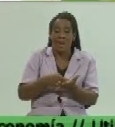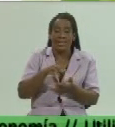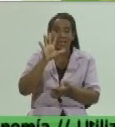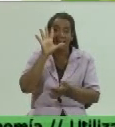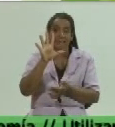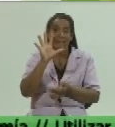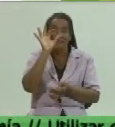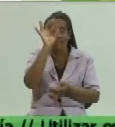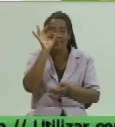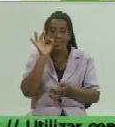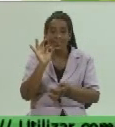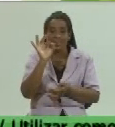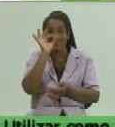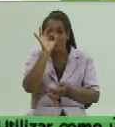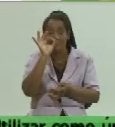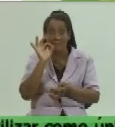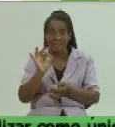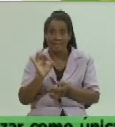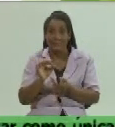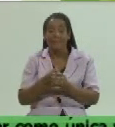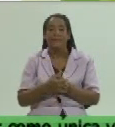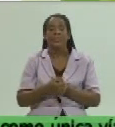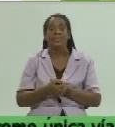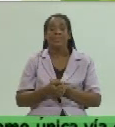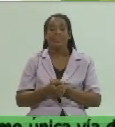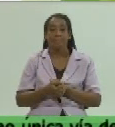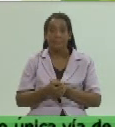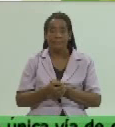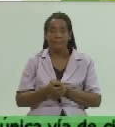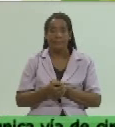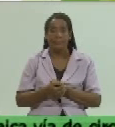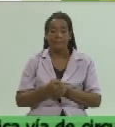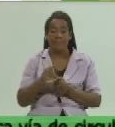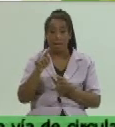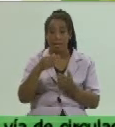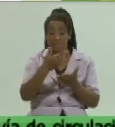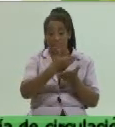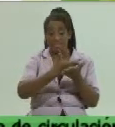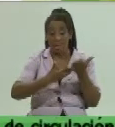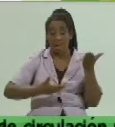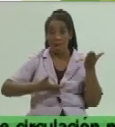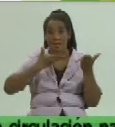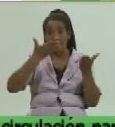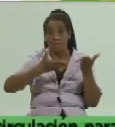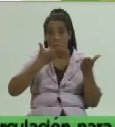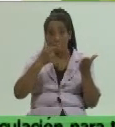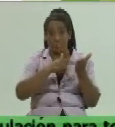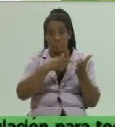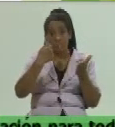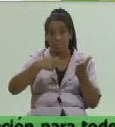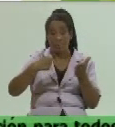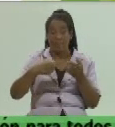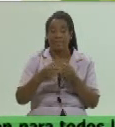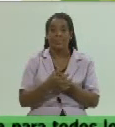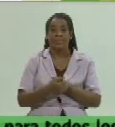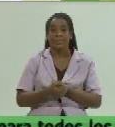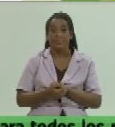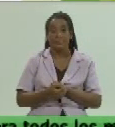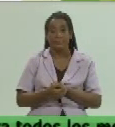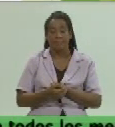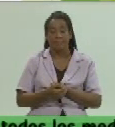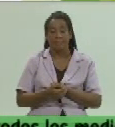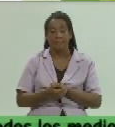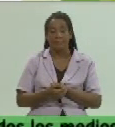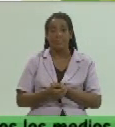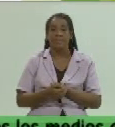le va a retener la propia gran urbana el 5% en esa declaración jurada que van a hacer de sus ventas y a través de la gran